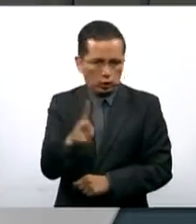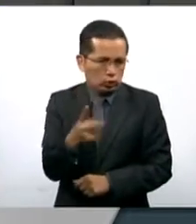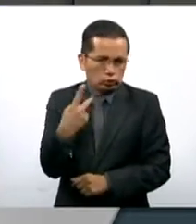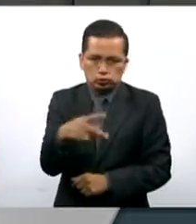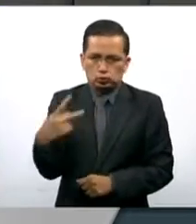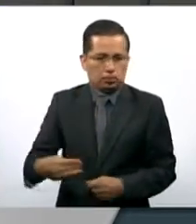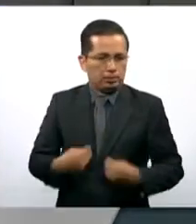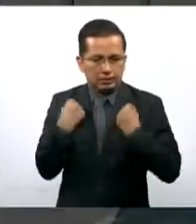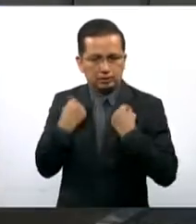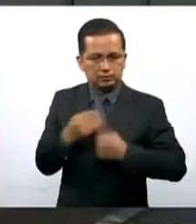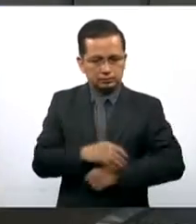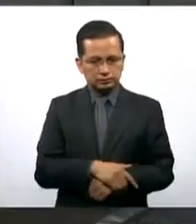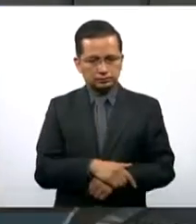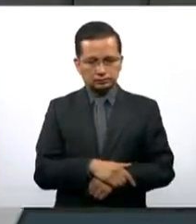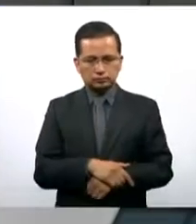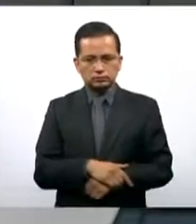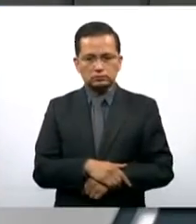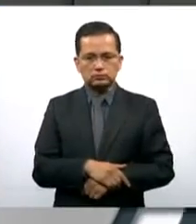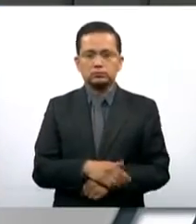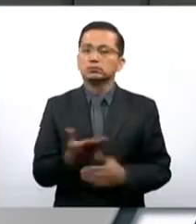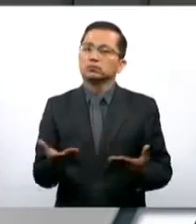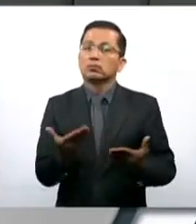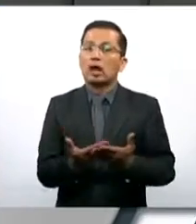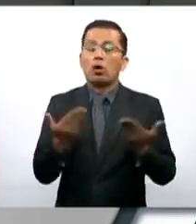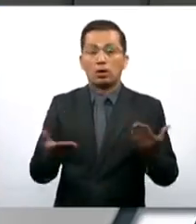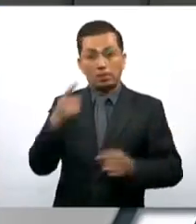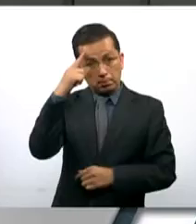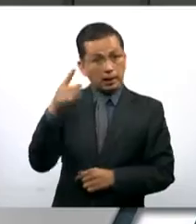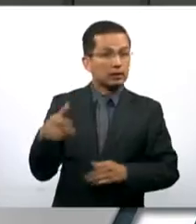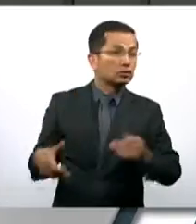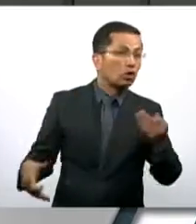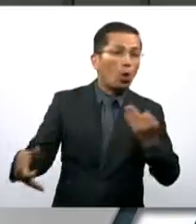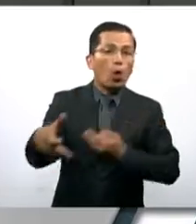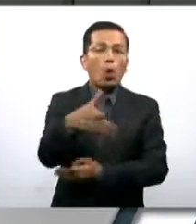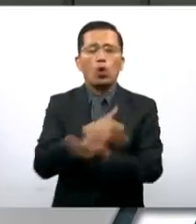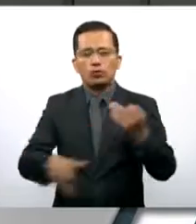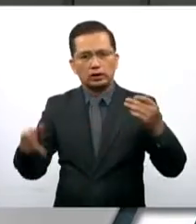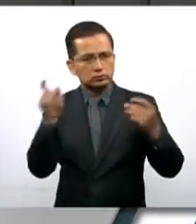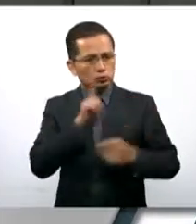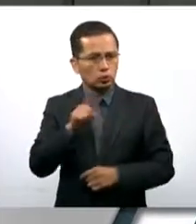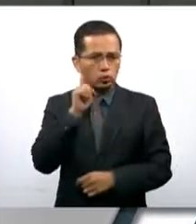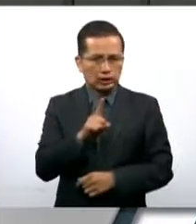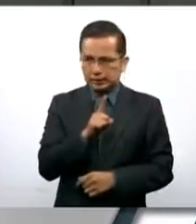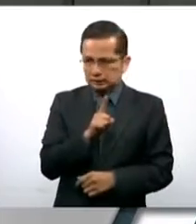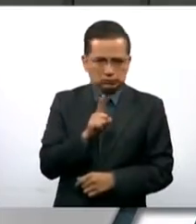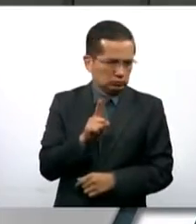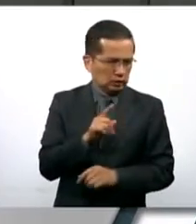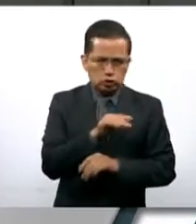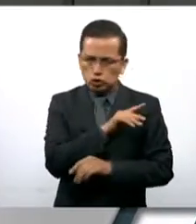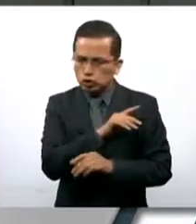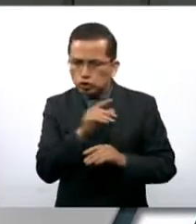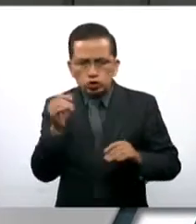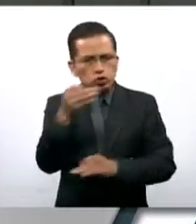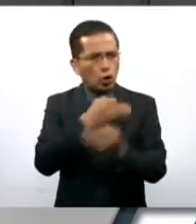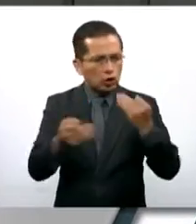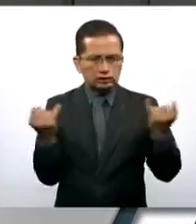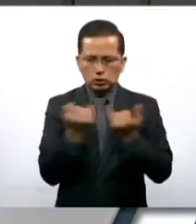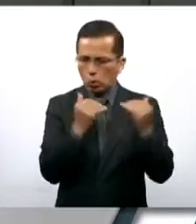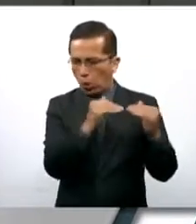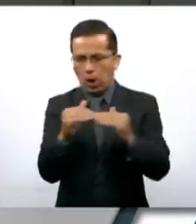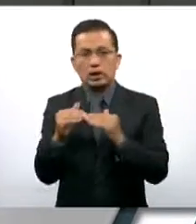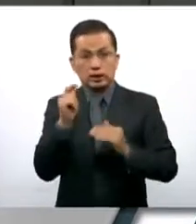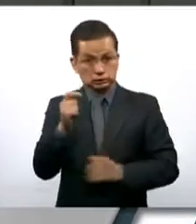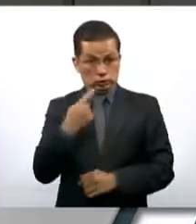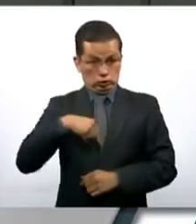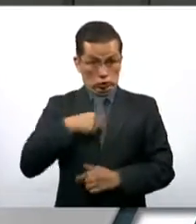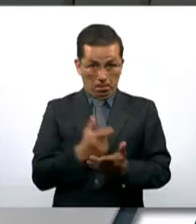Bueno, pues ahora va a ser general para todas las mujeres. Tasa cero porque menstruar no es un lujo y porque tenemos un compromiso